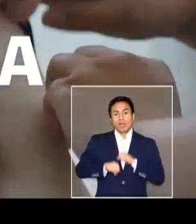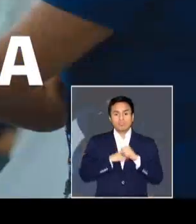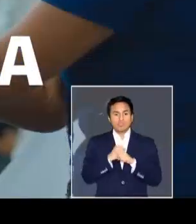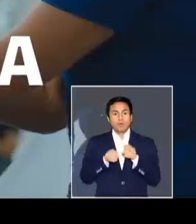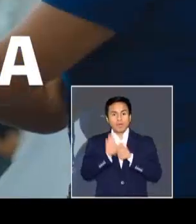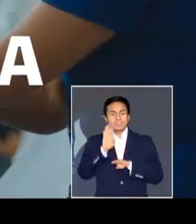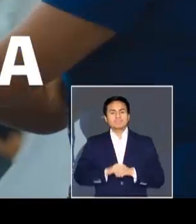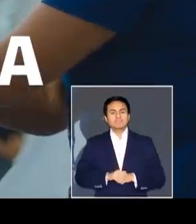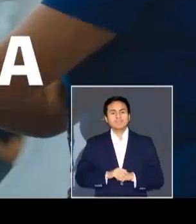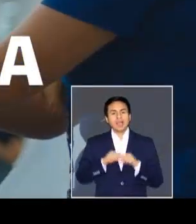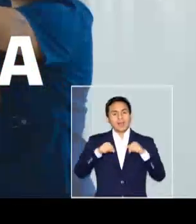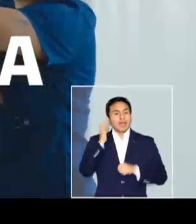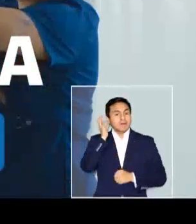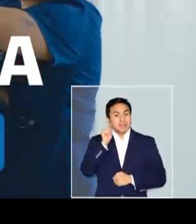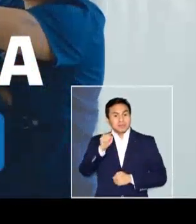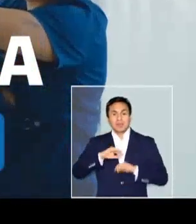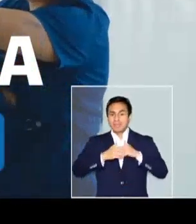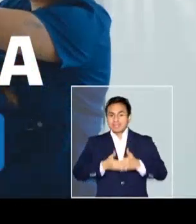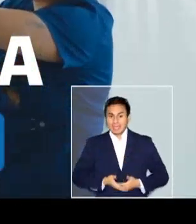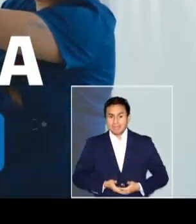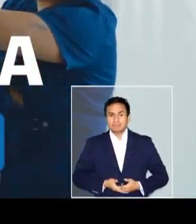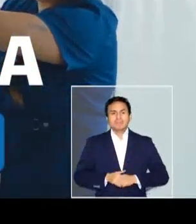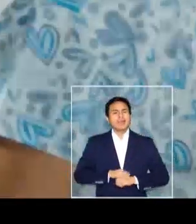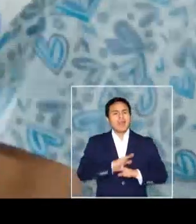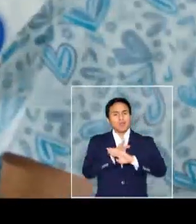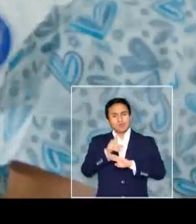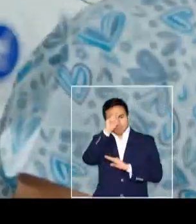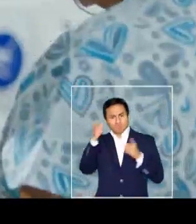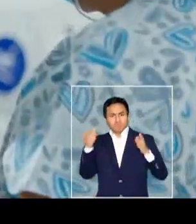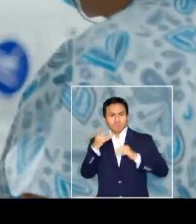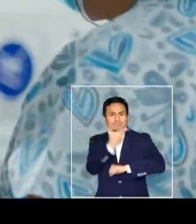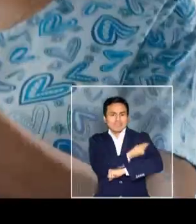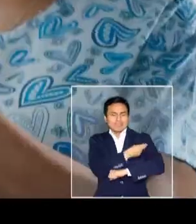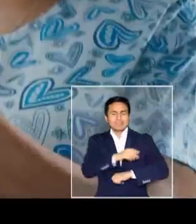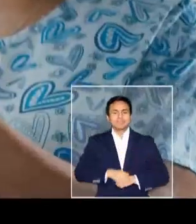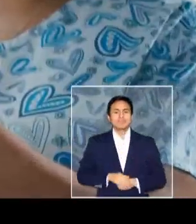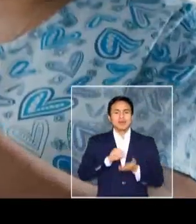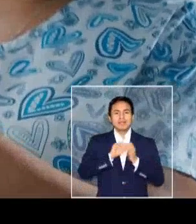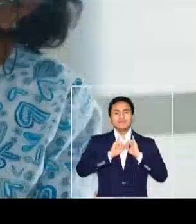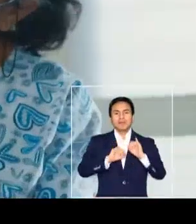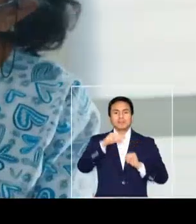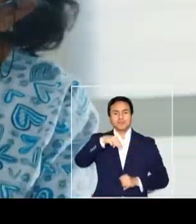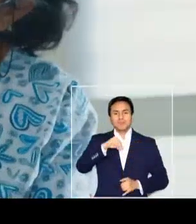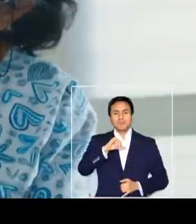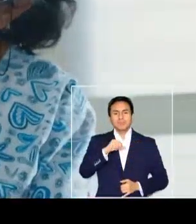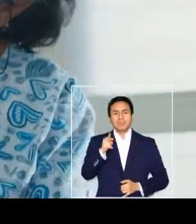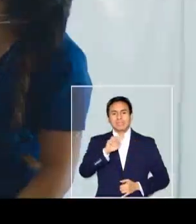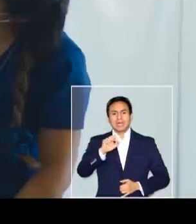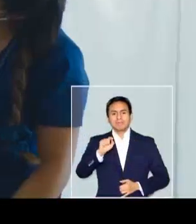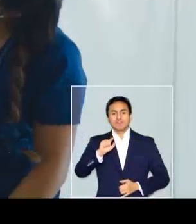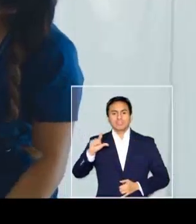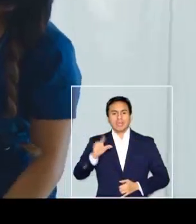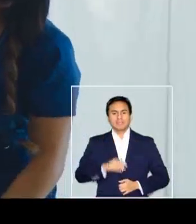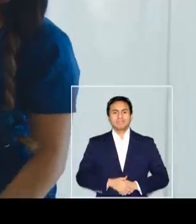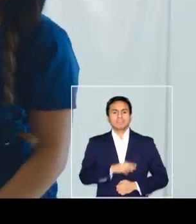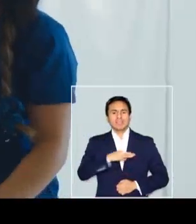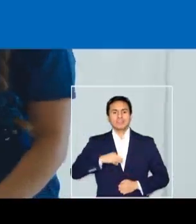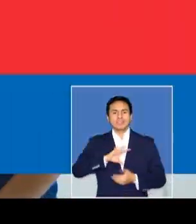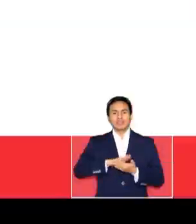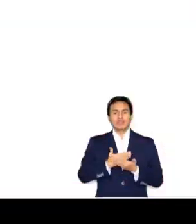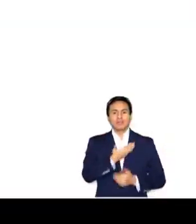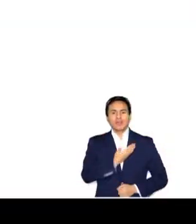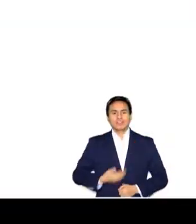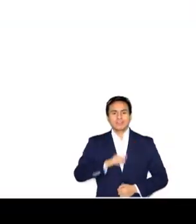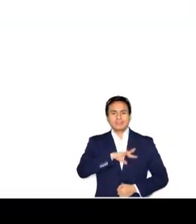tienes 65 años o más, estás embarazada o gestando, acude a vacunarte tu SESFAM. Más información en minsal.cl.